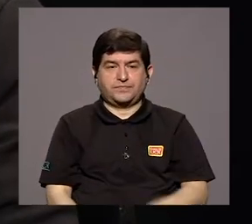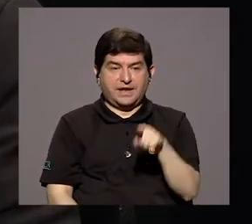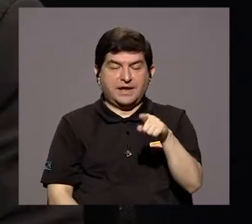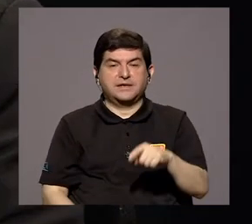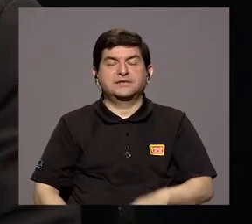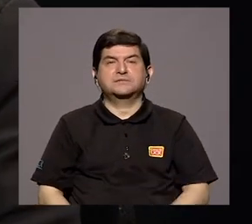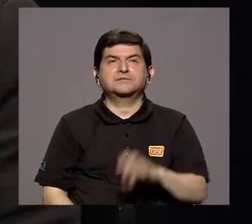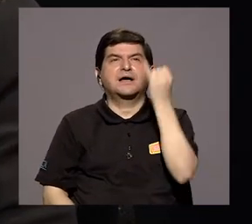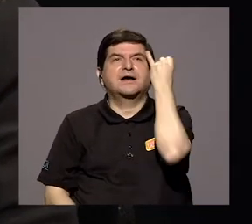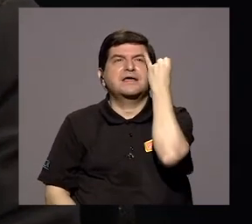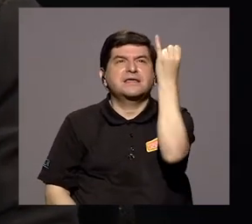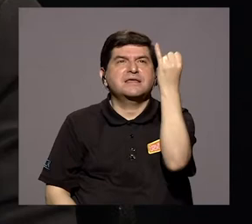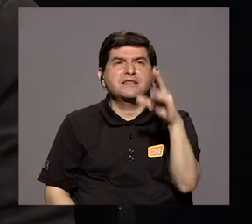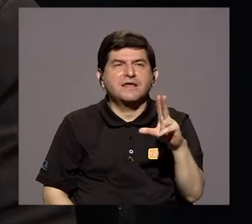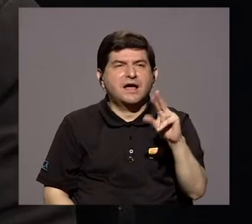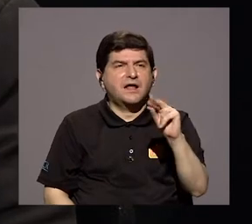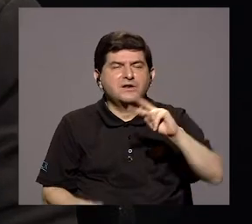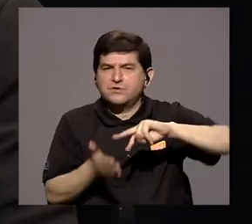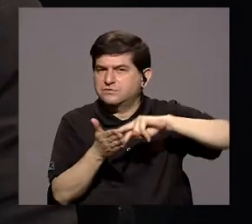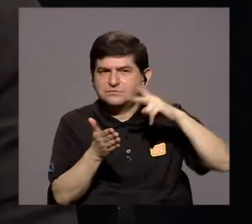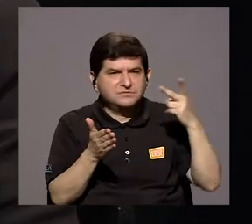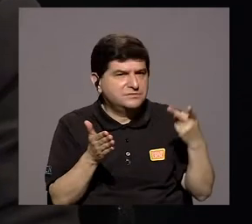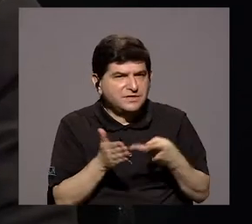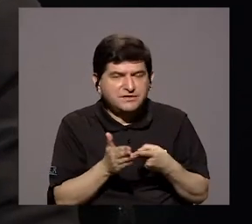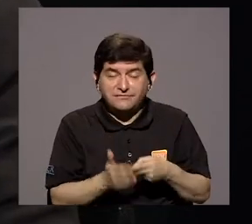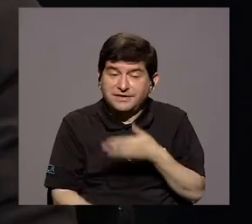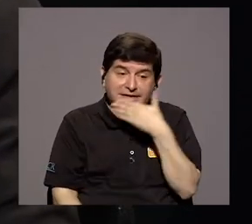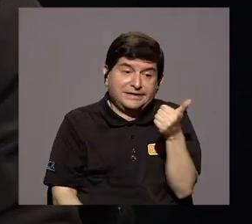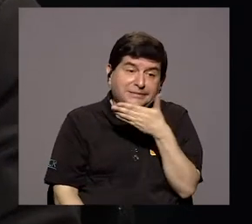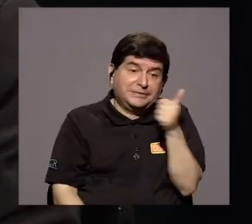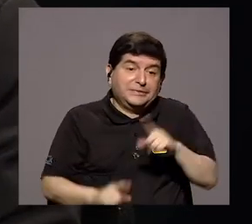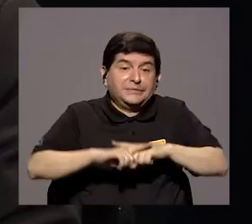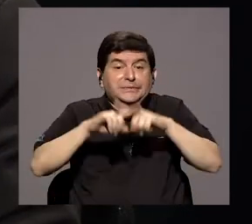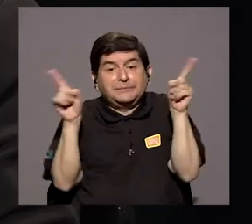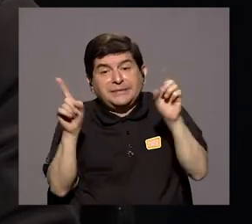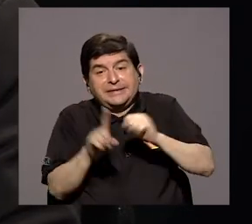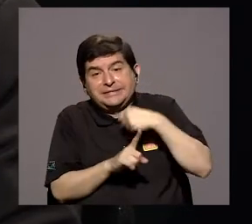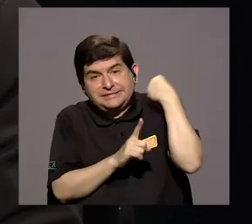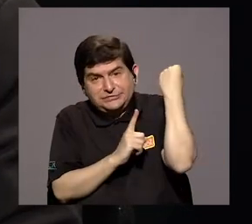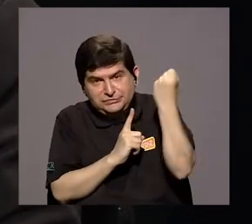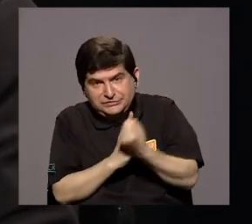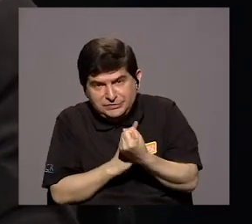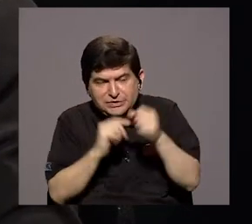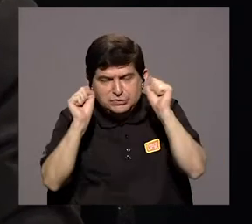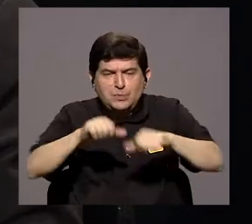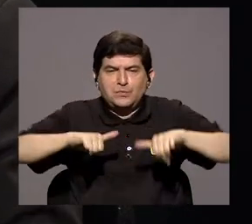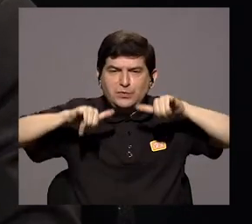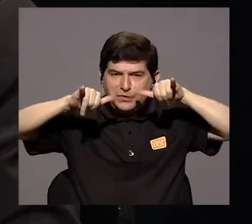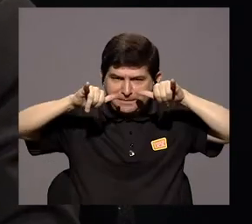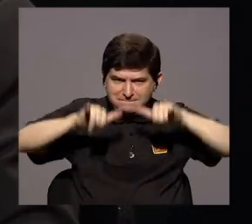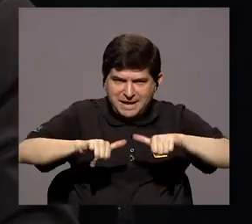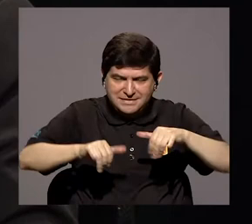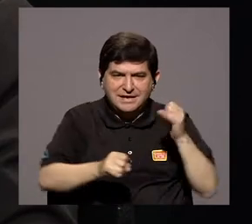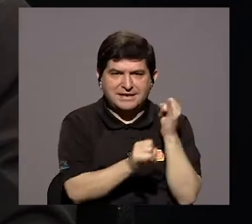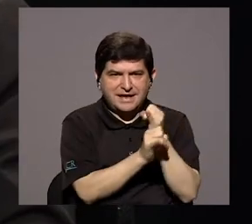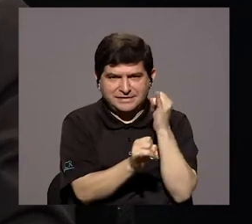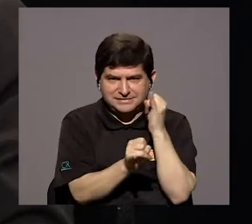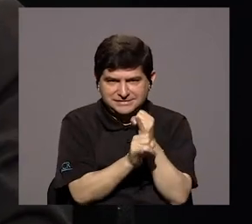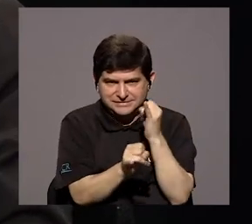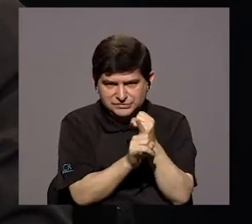que no era tampoco el idóneo, pero por lo menos de la situación podemos mantener instituciones que